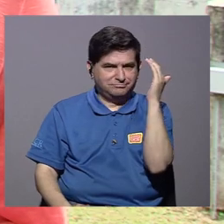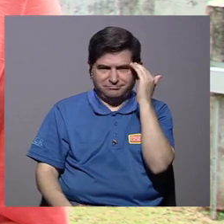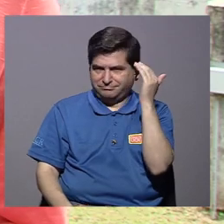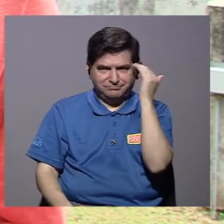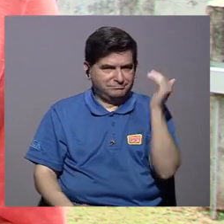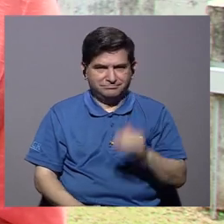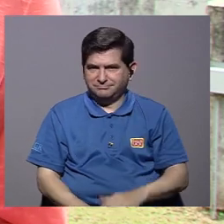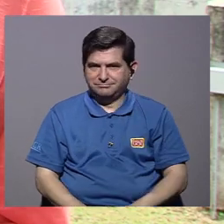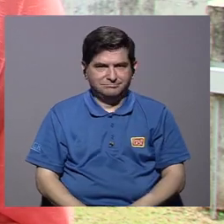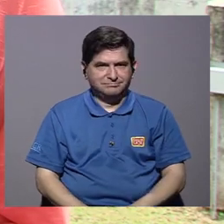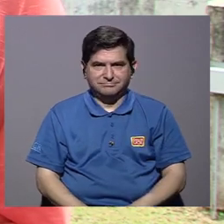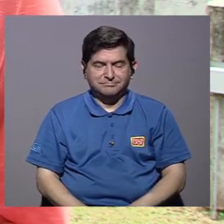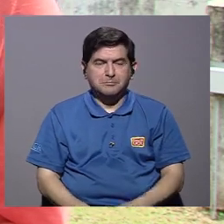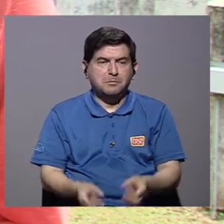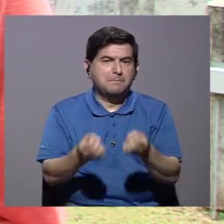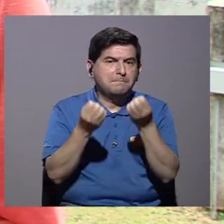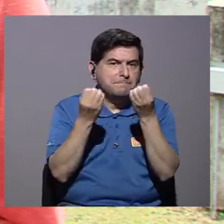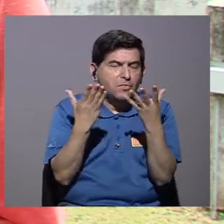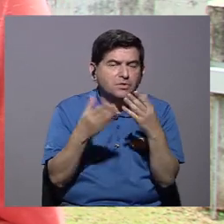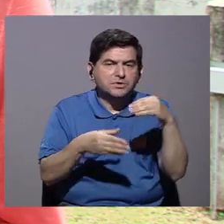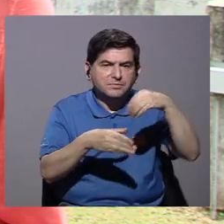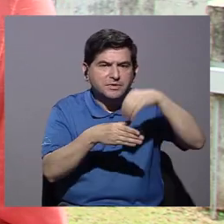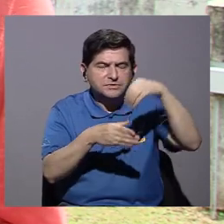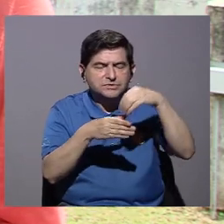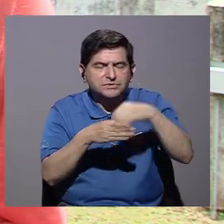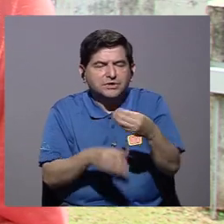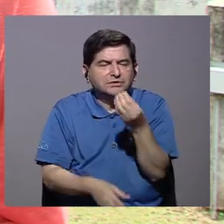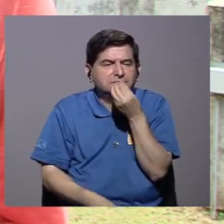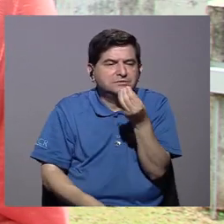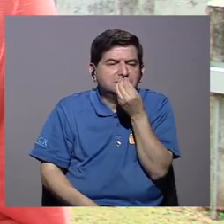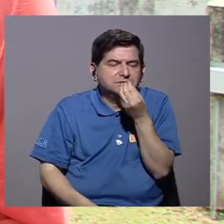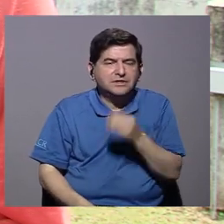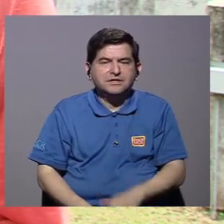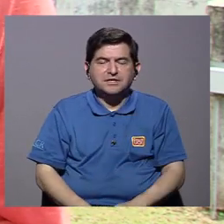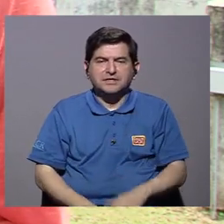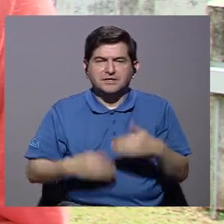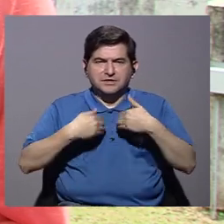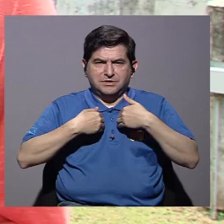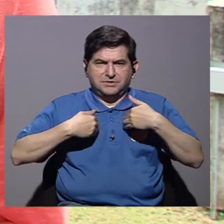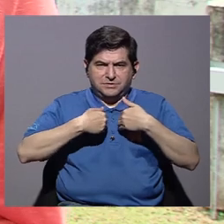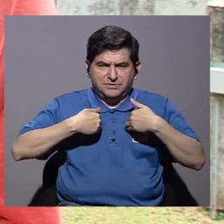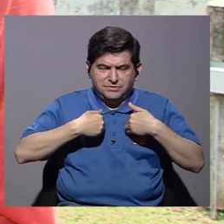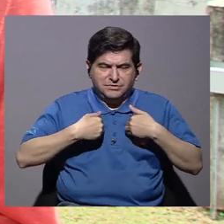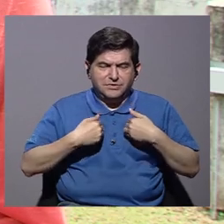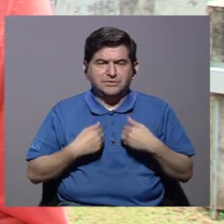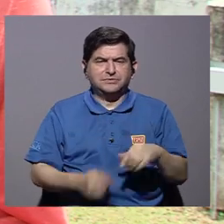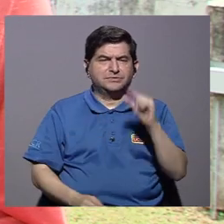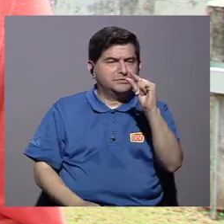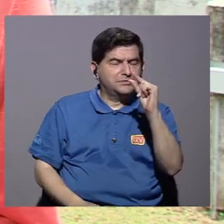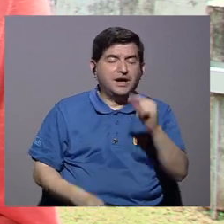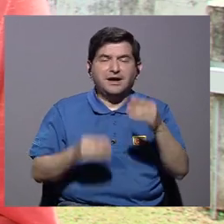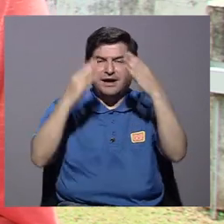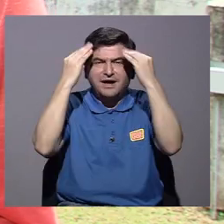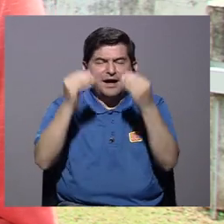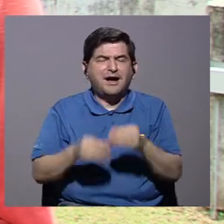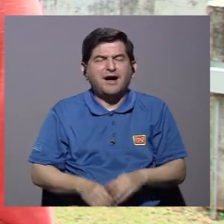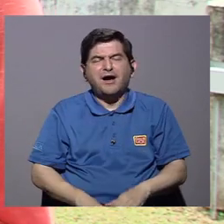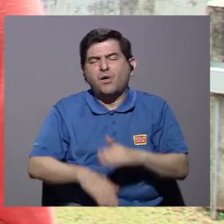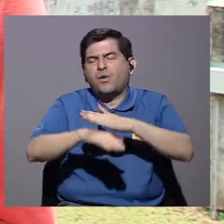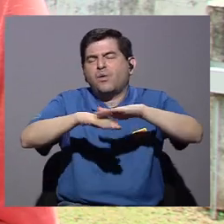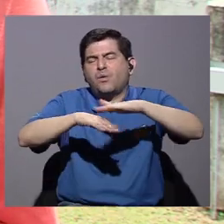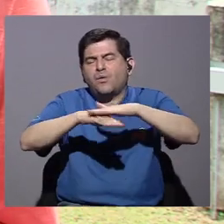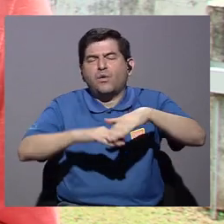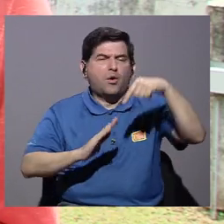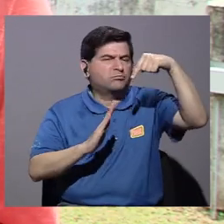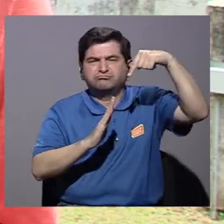ingresando a los hogares. Si ellos no conocen sobre mucho de los contenidos nutricionales de los insectos,